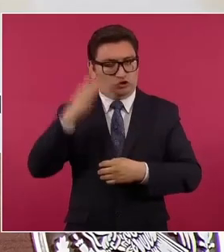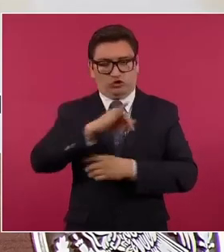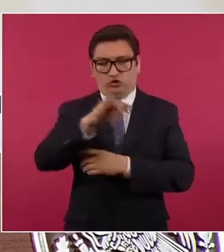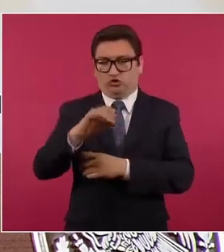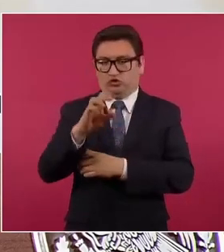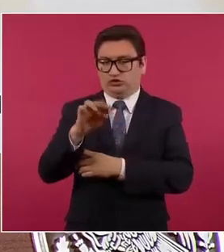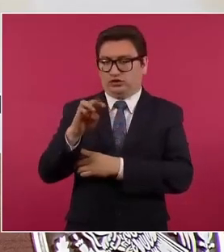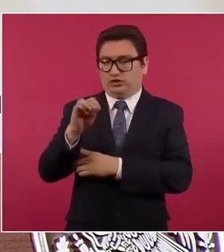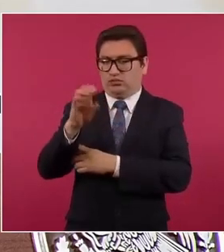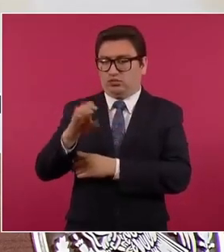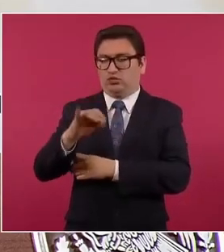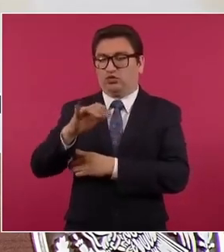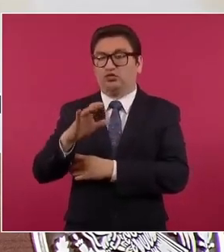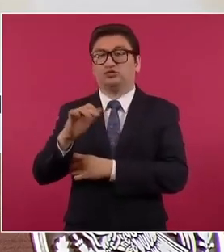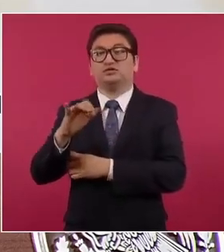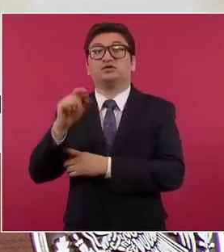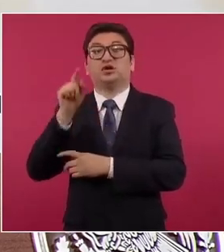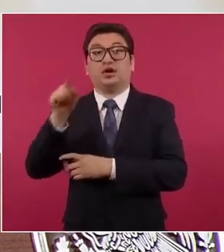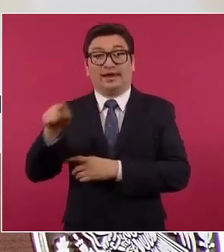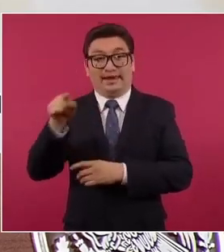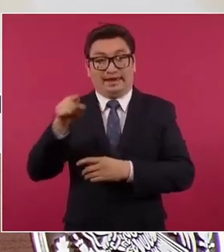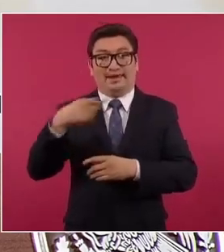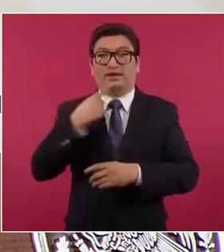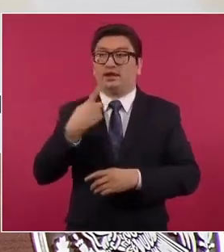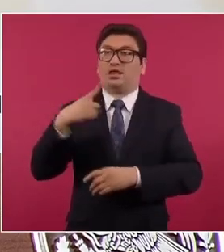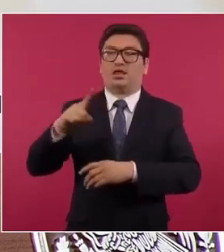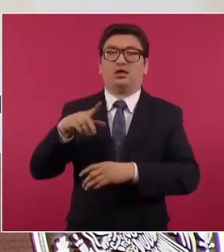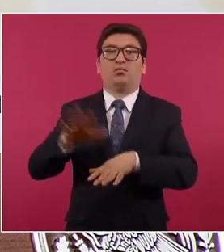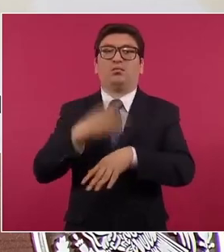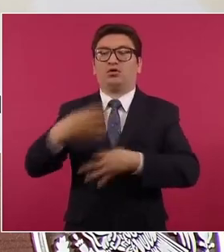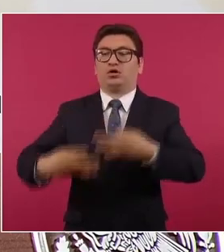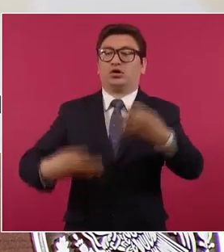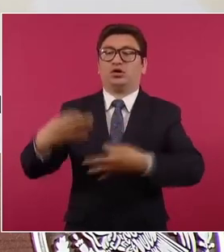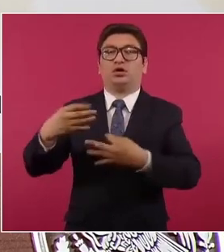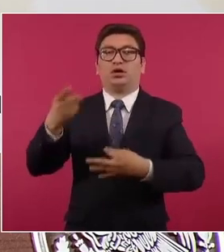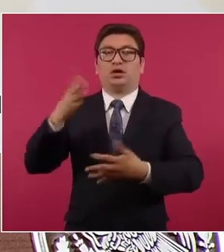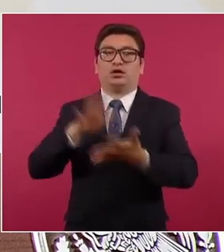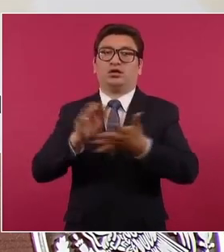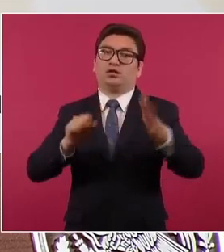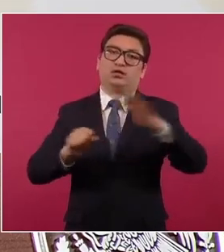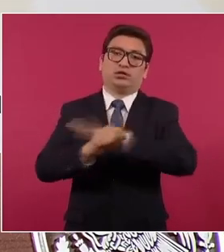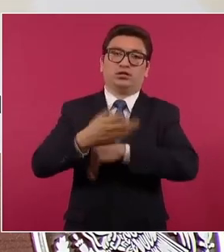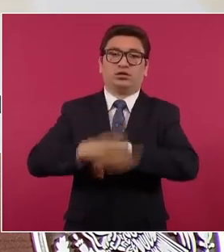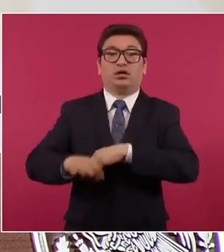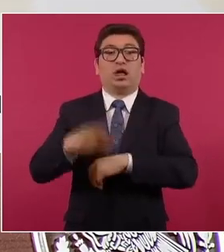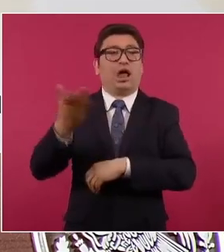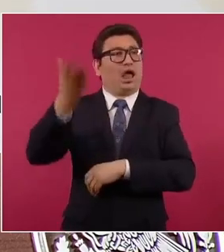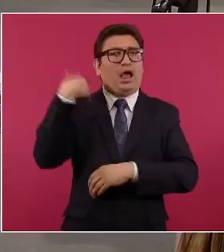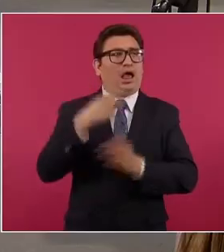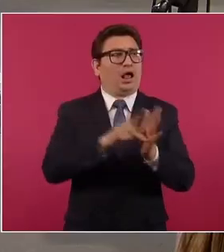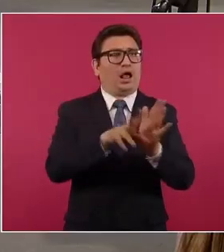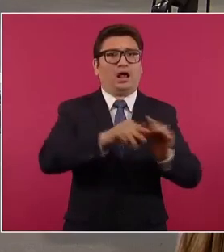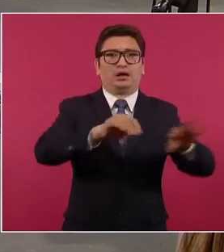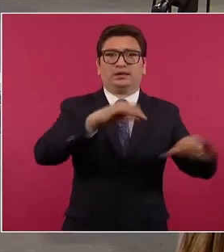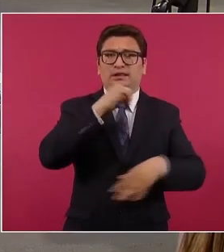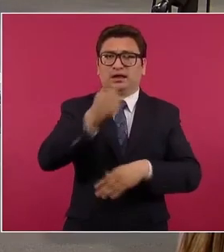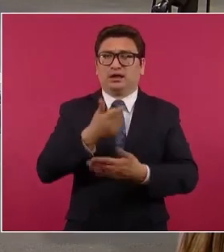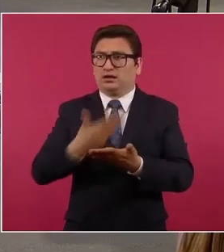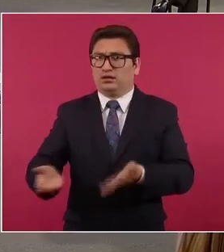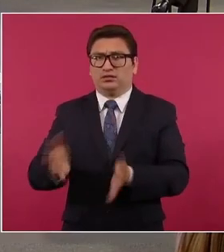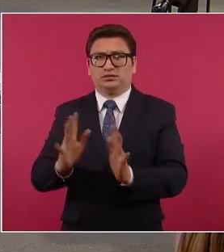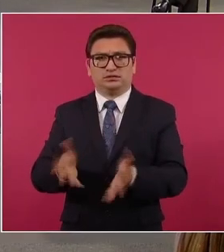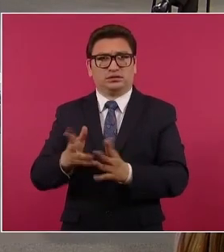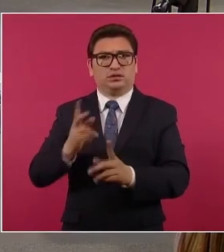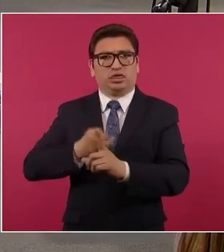ha litigado contra la figura de la prisión preventiva. Entonces, no dijo nada sobre la prisión preventiva cuando hubo este debate y inició un